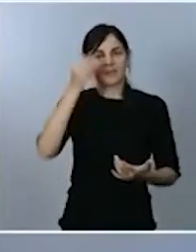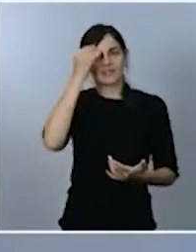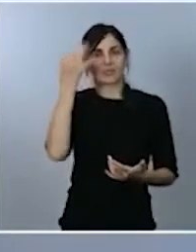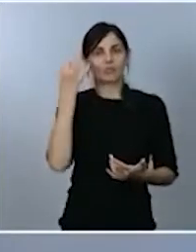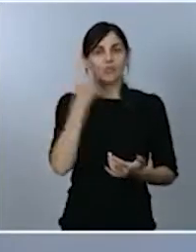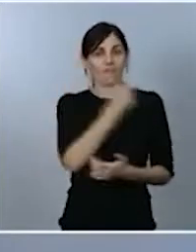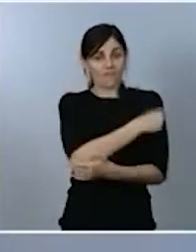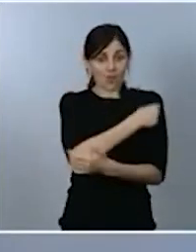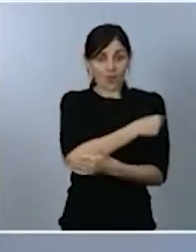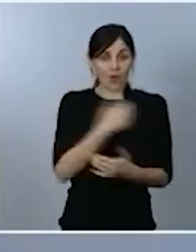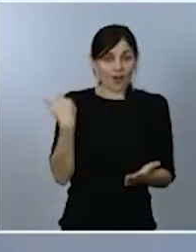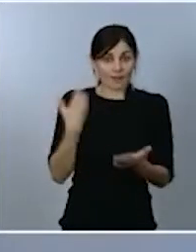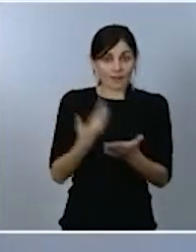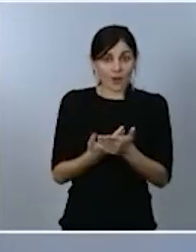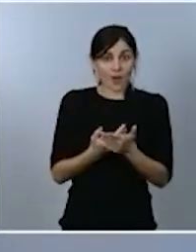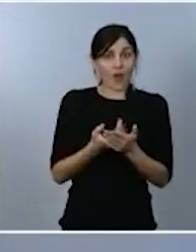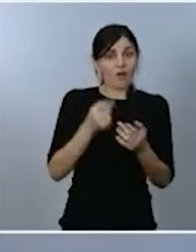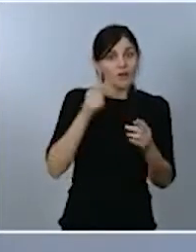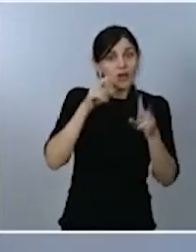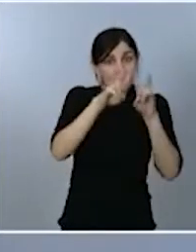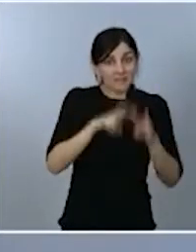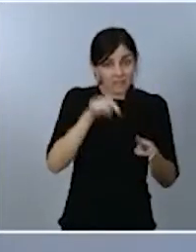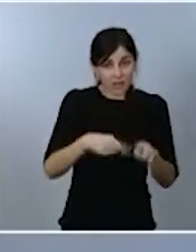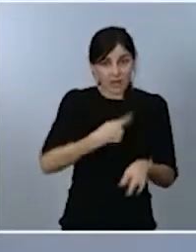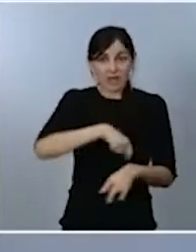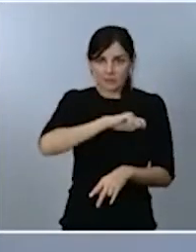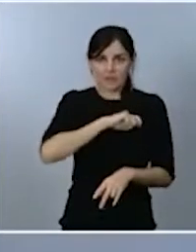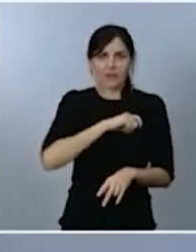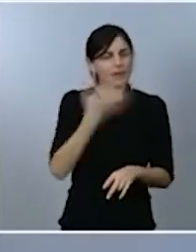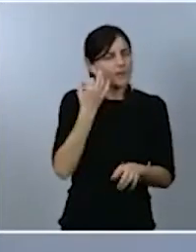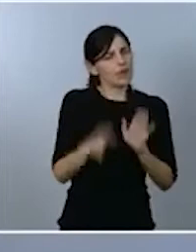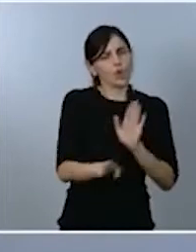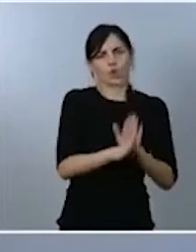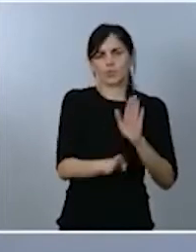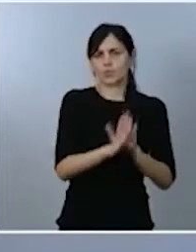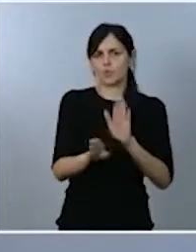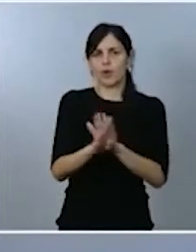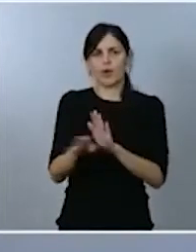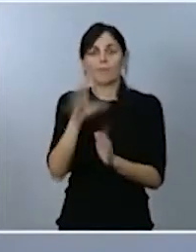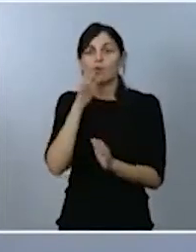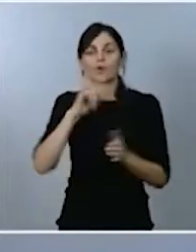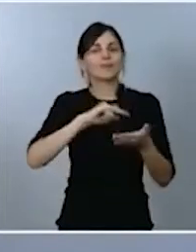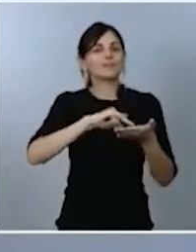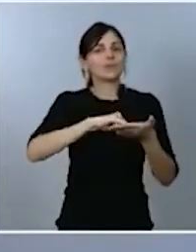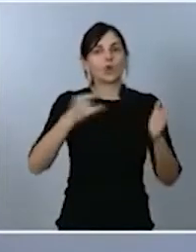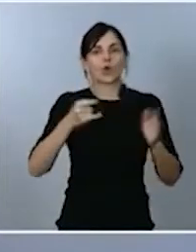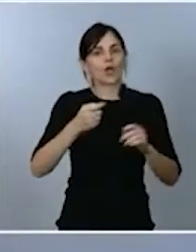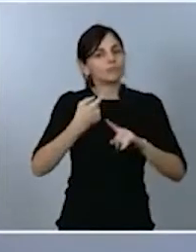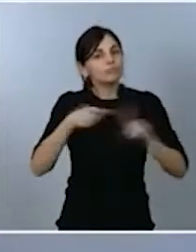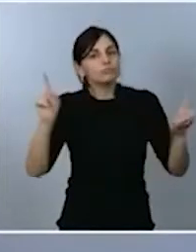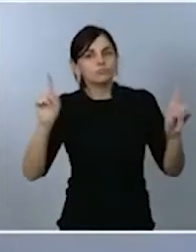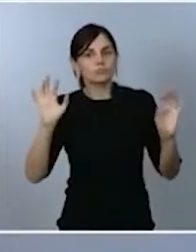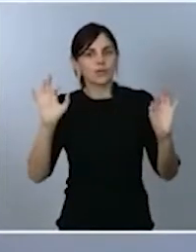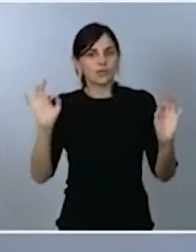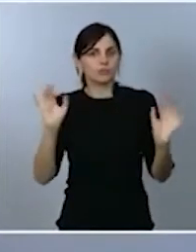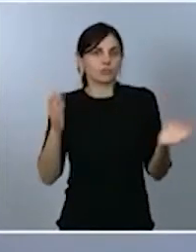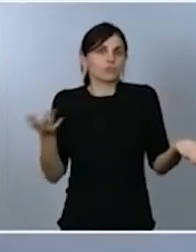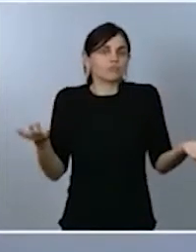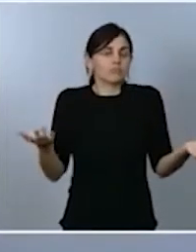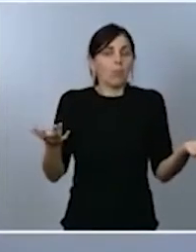unas tecnologías diferentes y siempre existe la posibilidad de que podamos